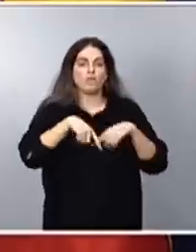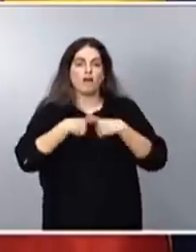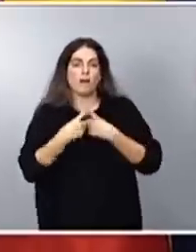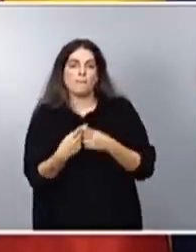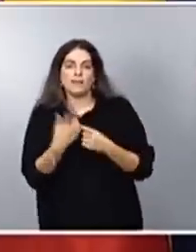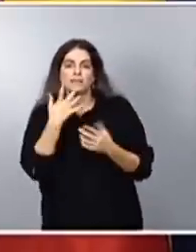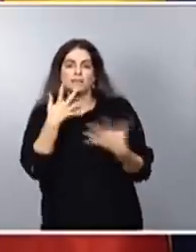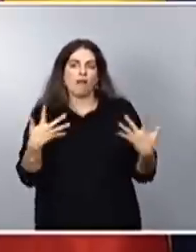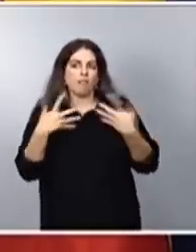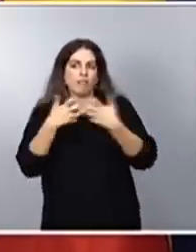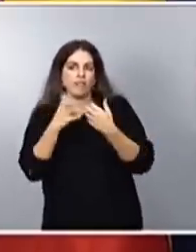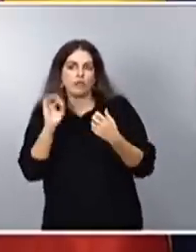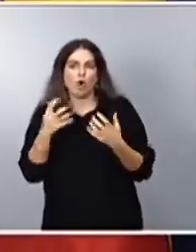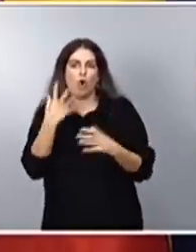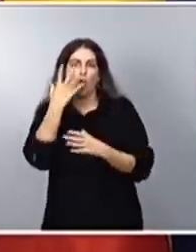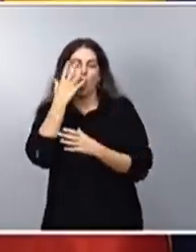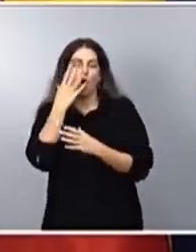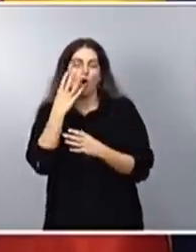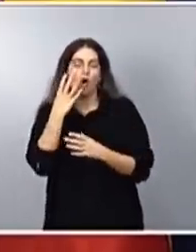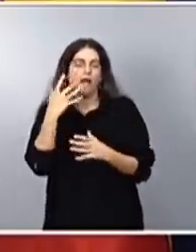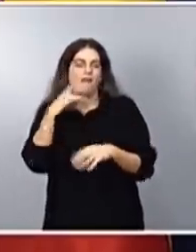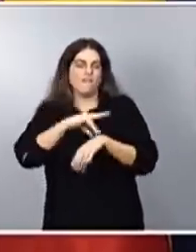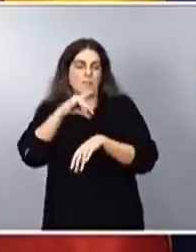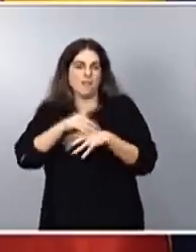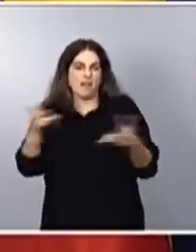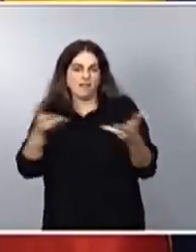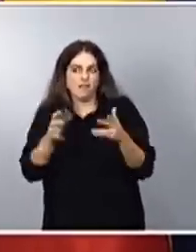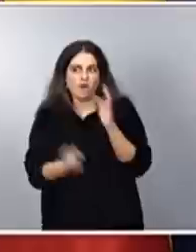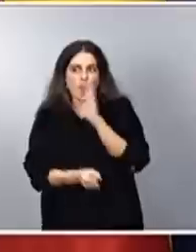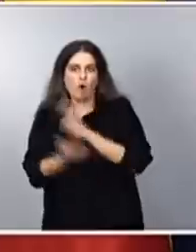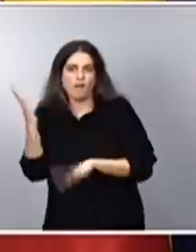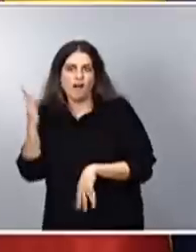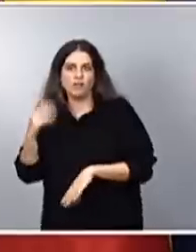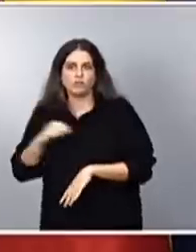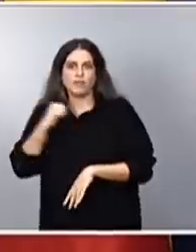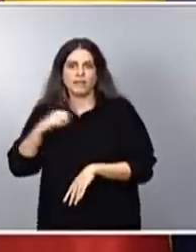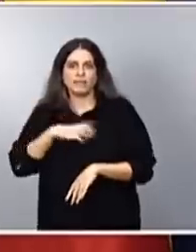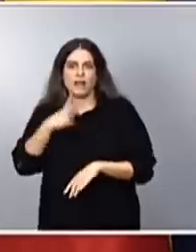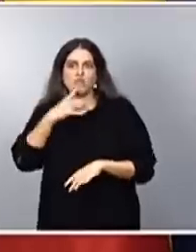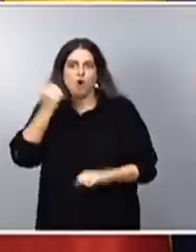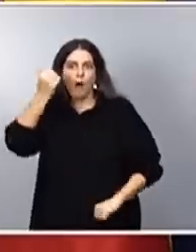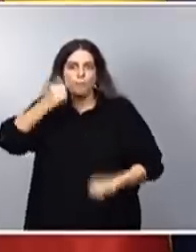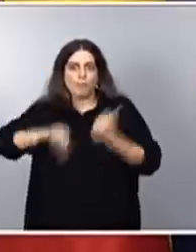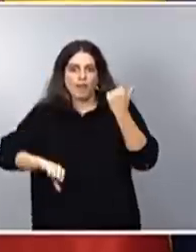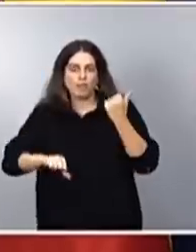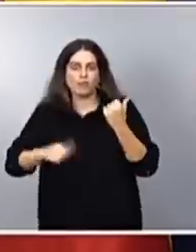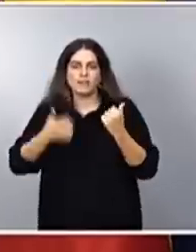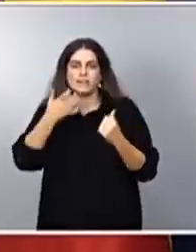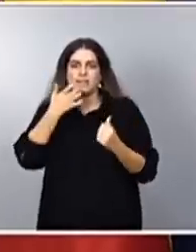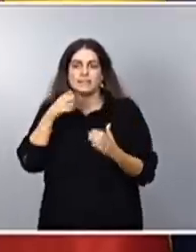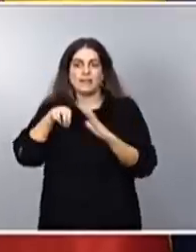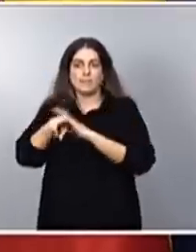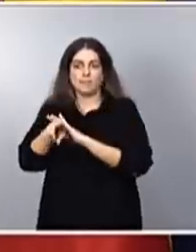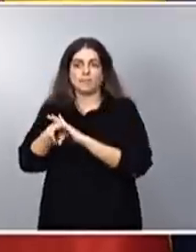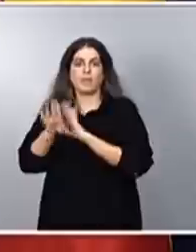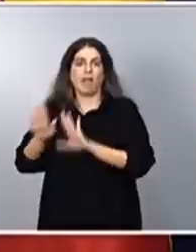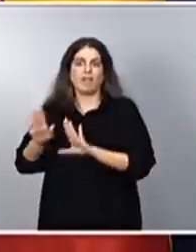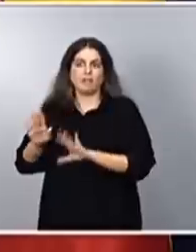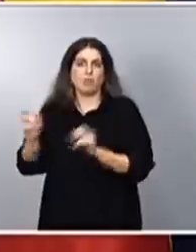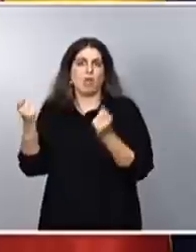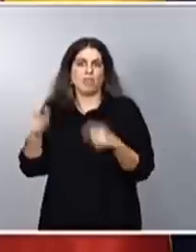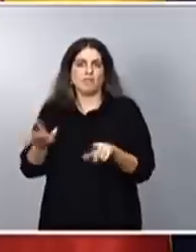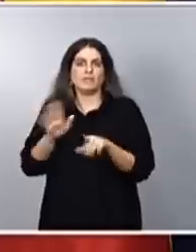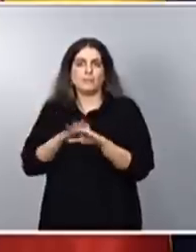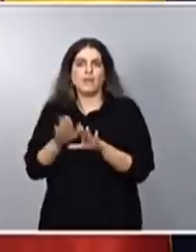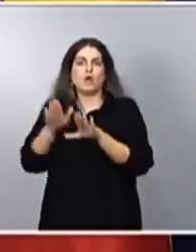enfermedad grave, una hospitalización, una intervención quirúrgica que no requiera de hospitalización, pero que necesite reposo. Y este